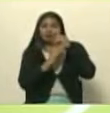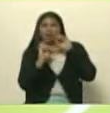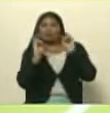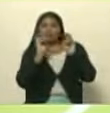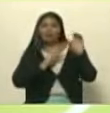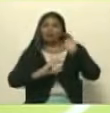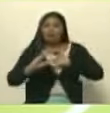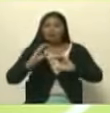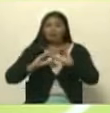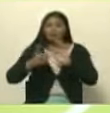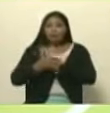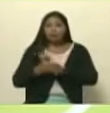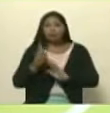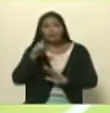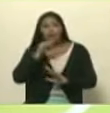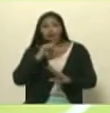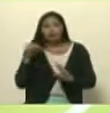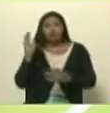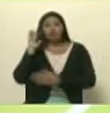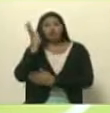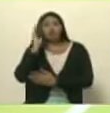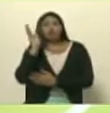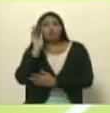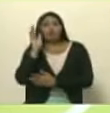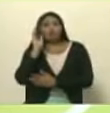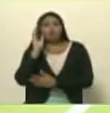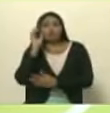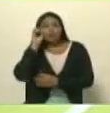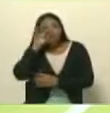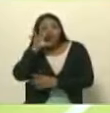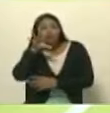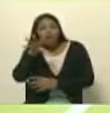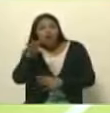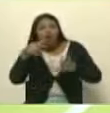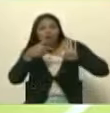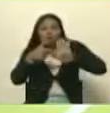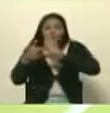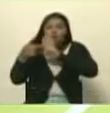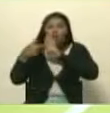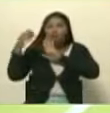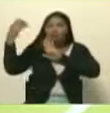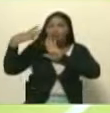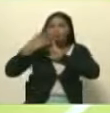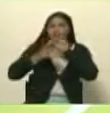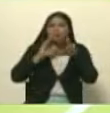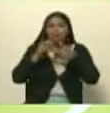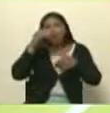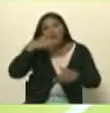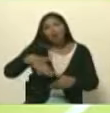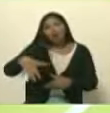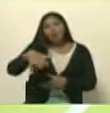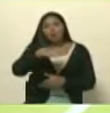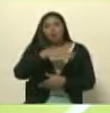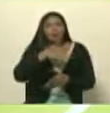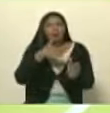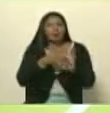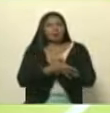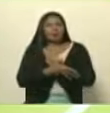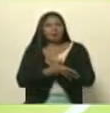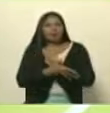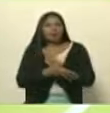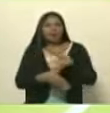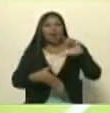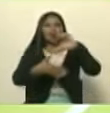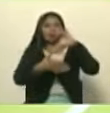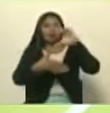comunicacional, pero también somos un foro, un faro, perdón, un faro de luz para los pueblos de la